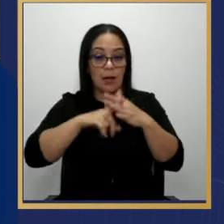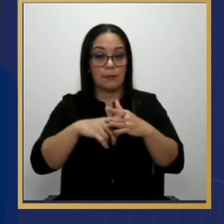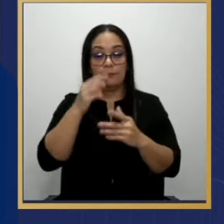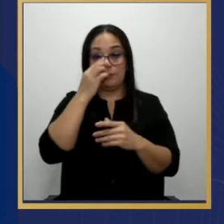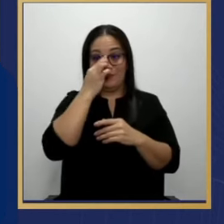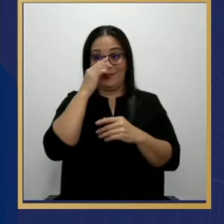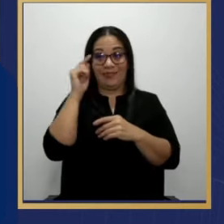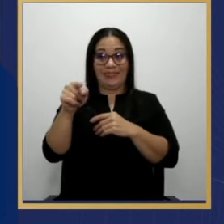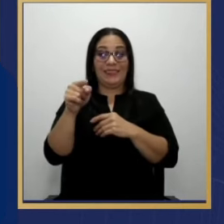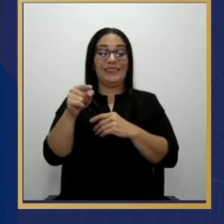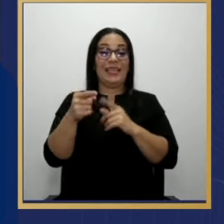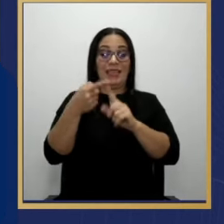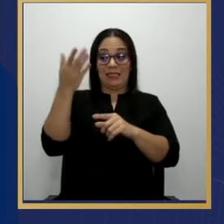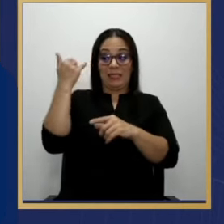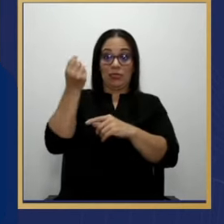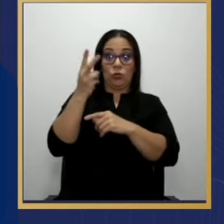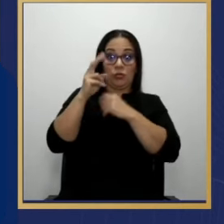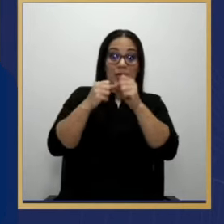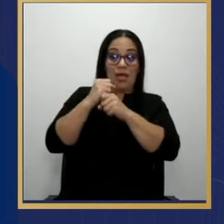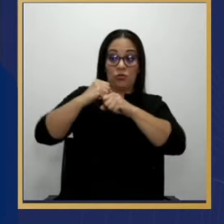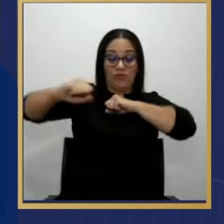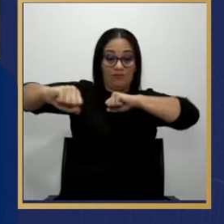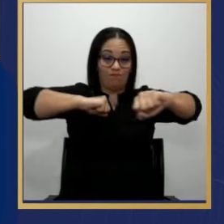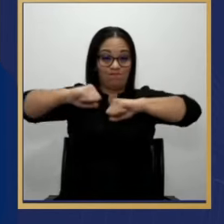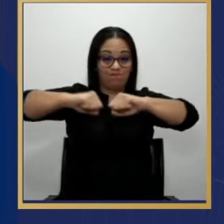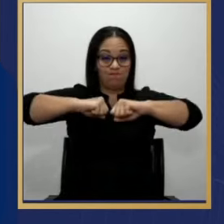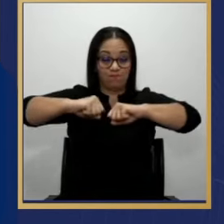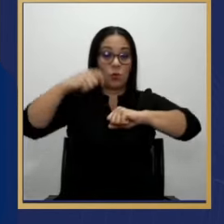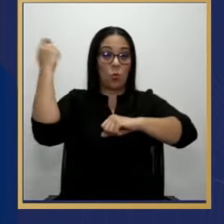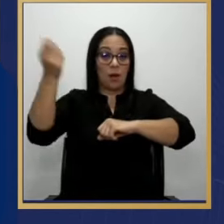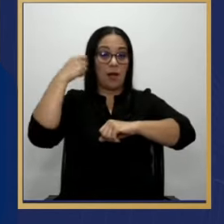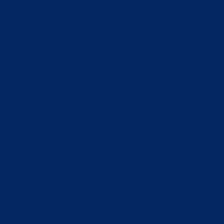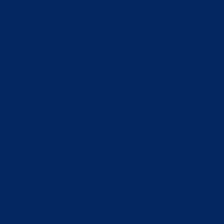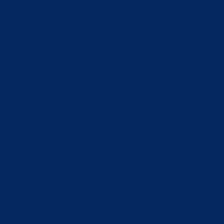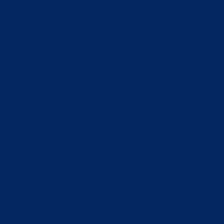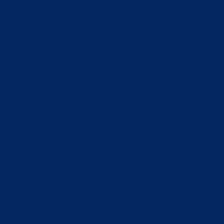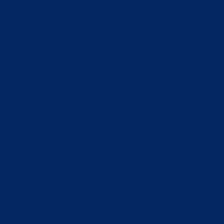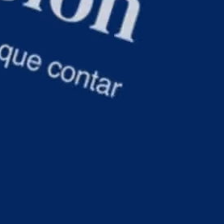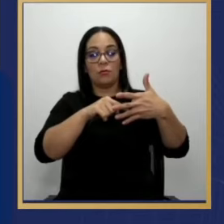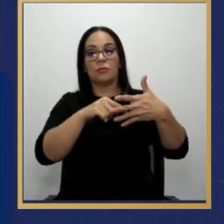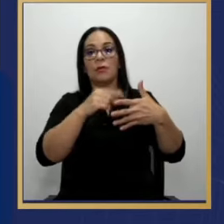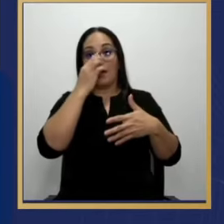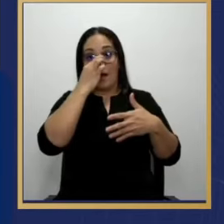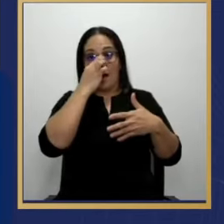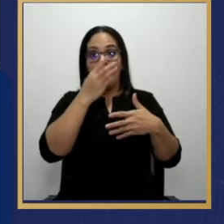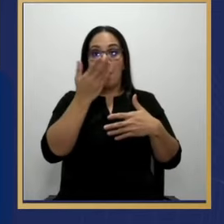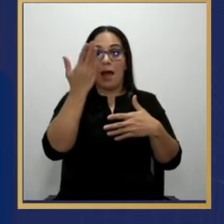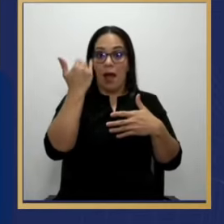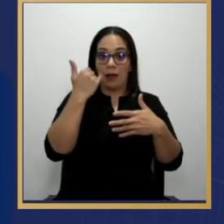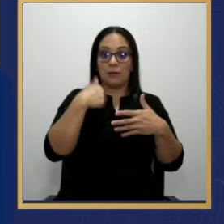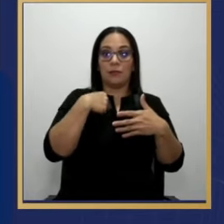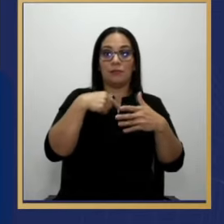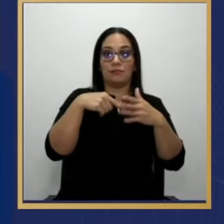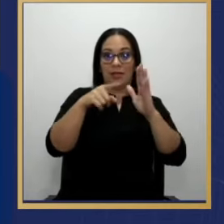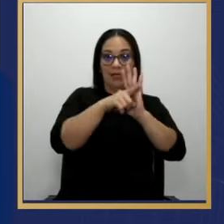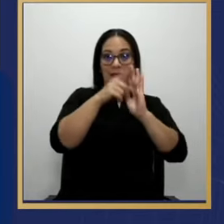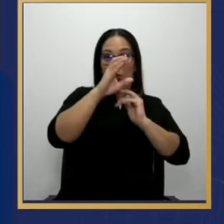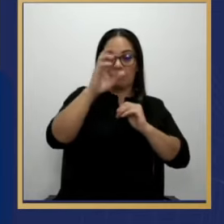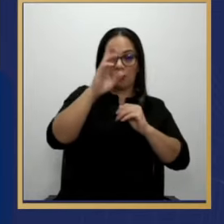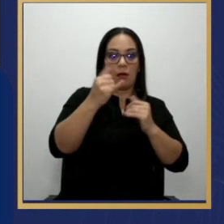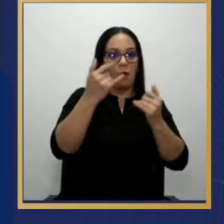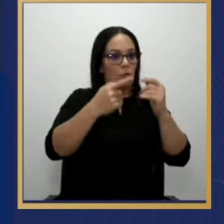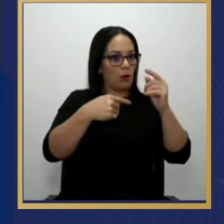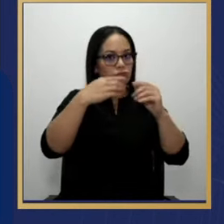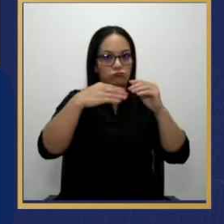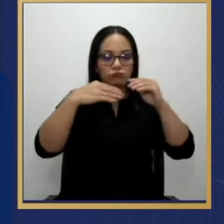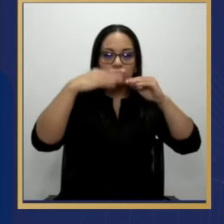desde el terremoto de Guanacaste con pésimas condiciones. Aquí lo más importante es resaltar que